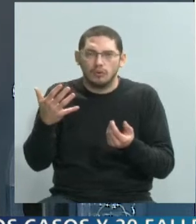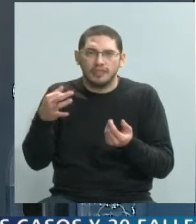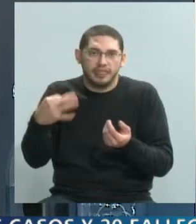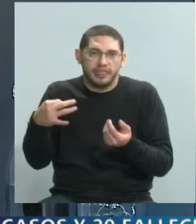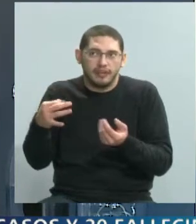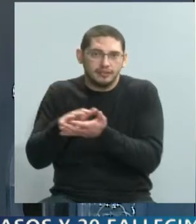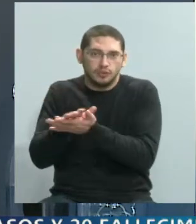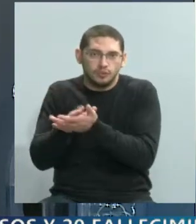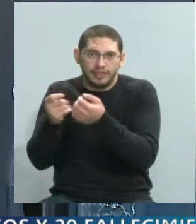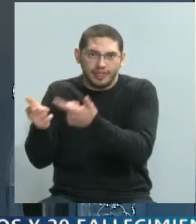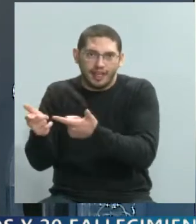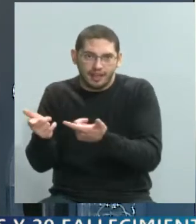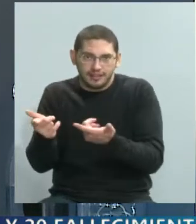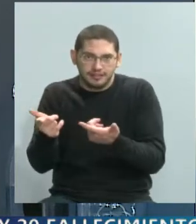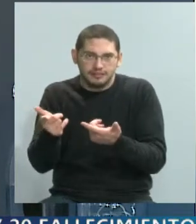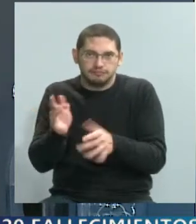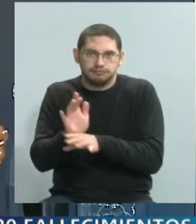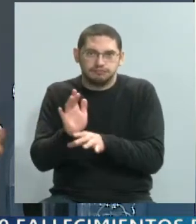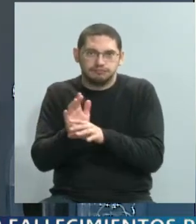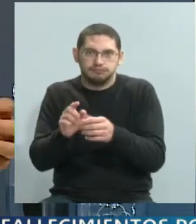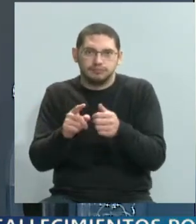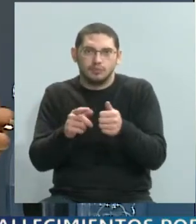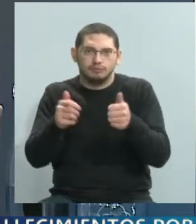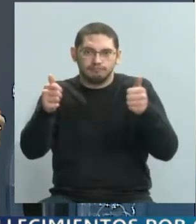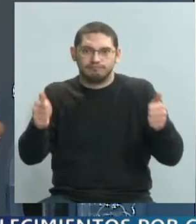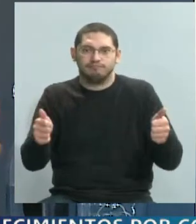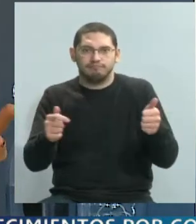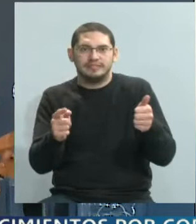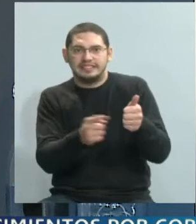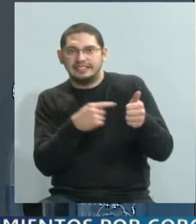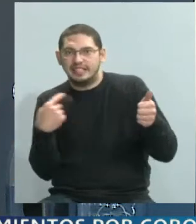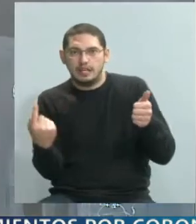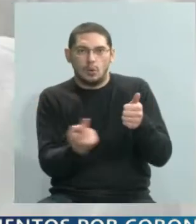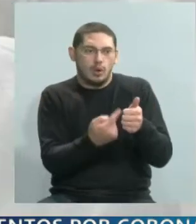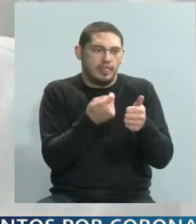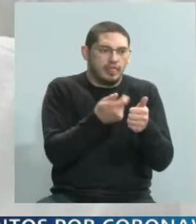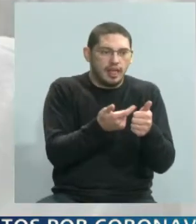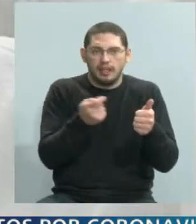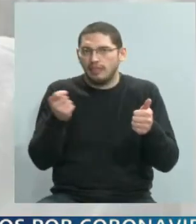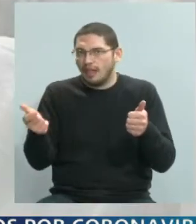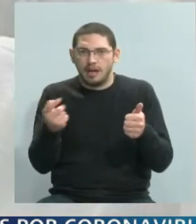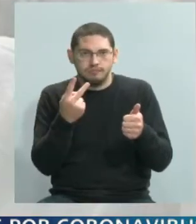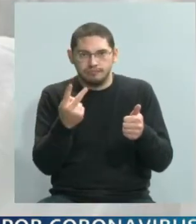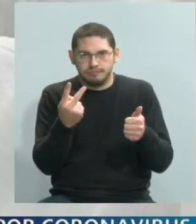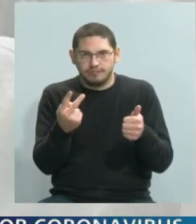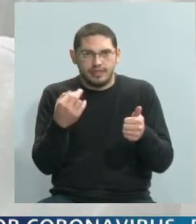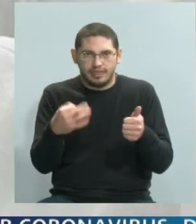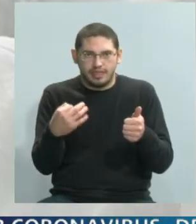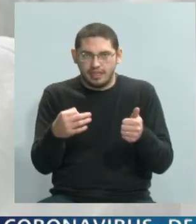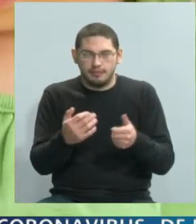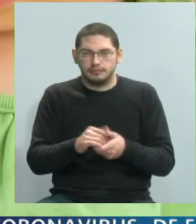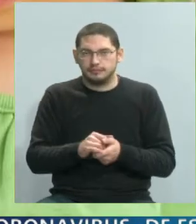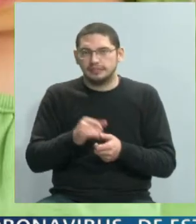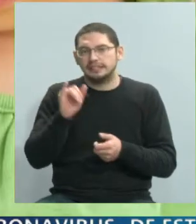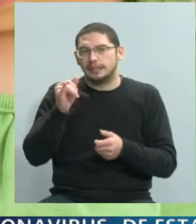una respuesta, digo, es una especie de círculo en el que uno tiene que responder a todas las partes. Sí, es indiscutible que el